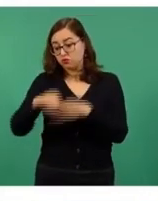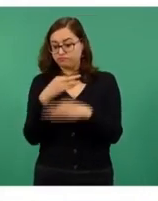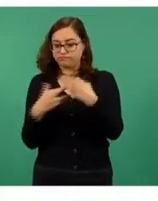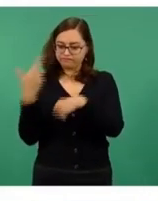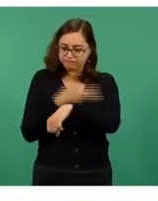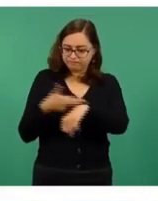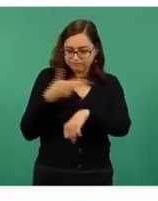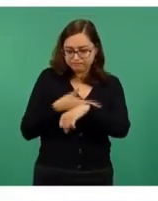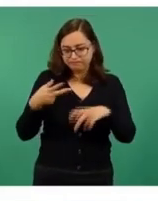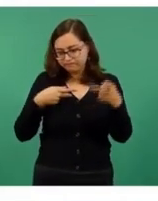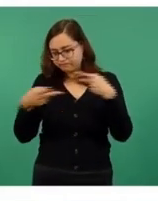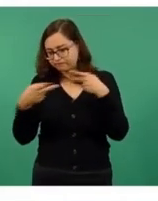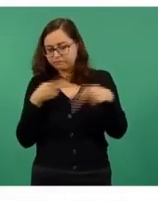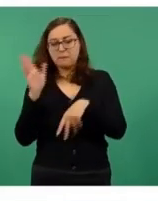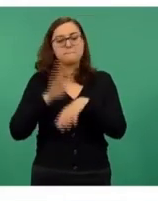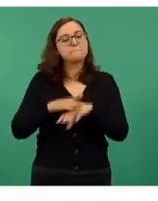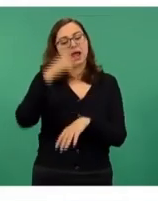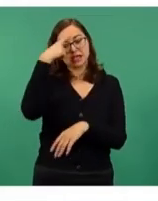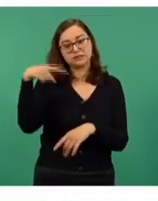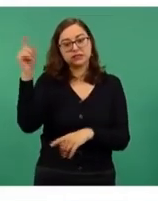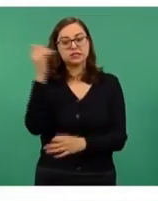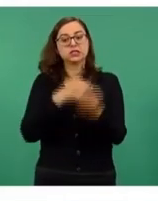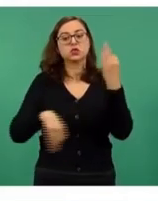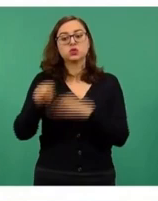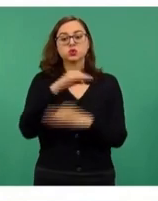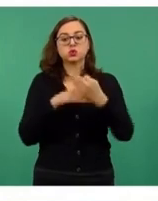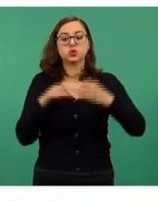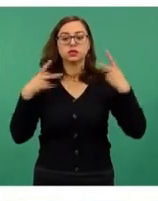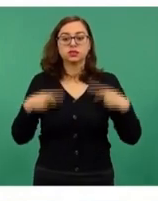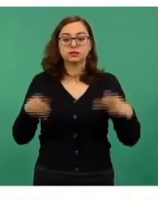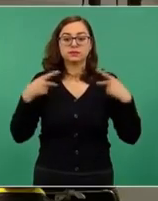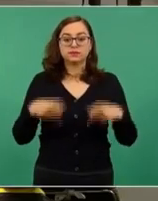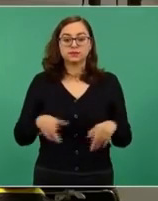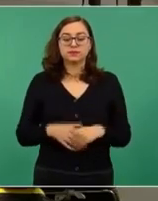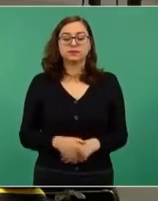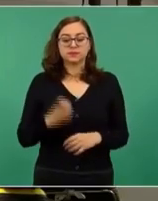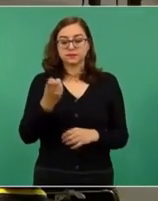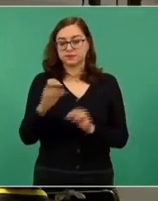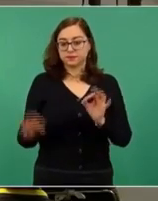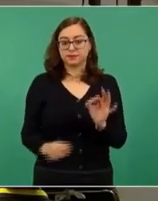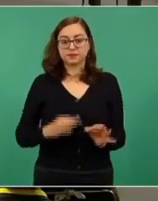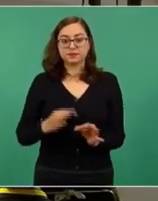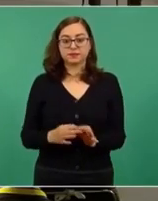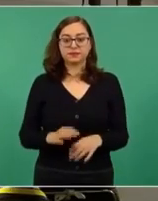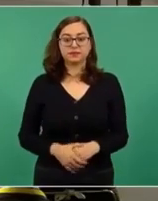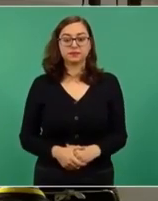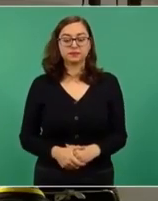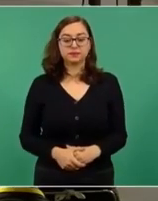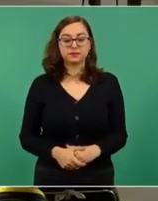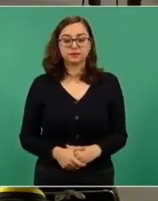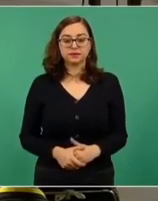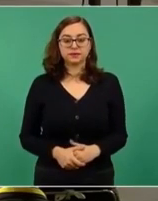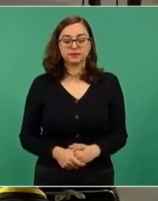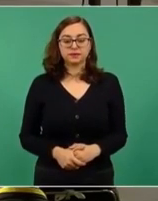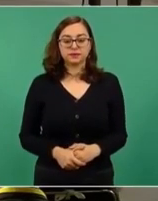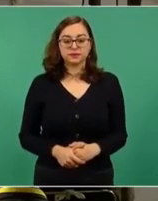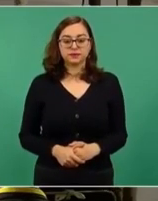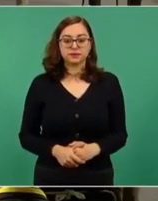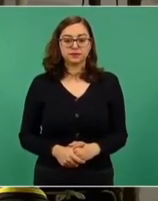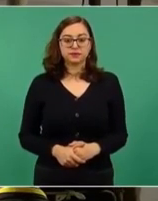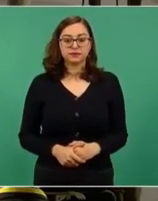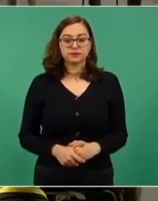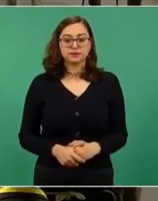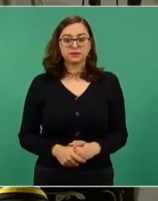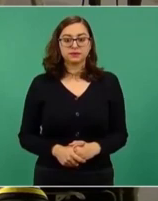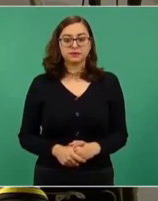permitan facilitarles el trámite a los adultos mayores. Es cuanto. Gracias. ¿Y el